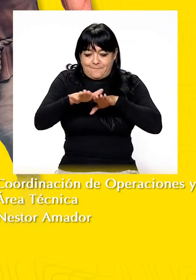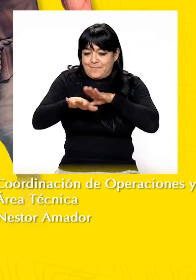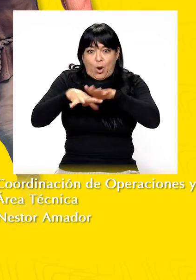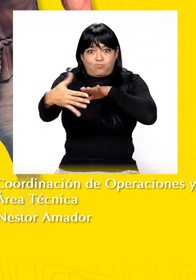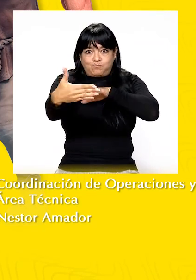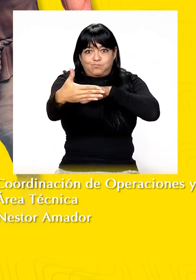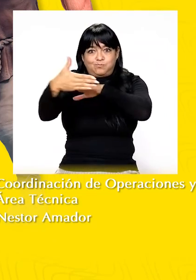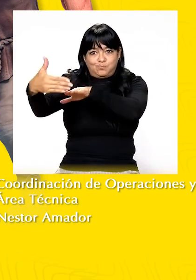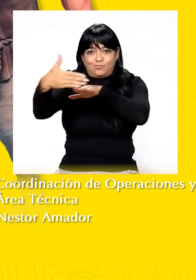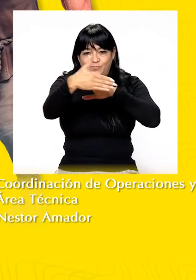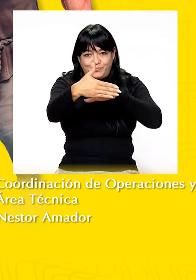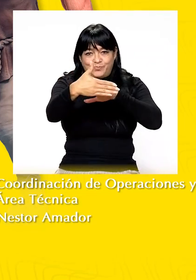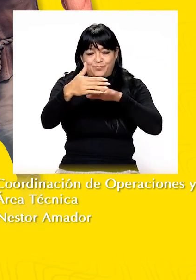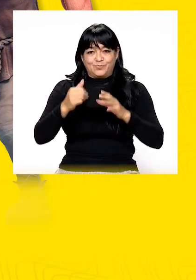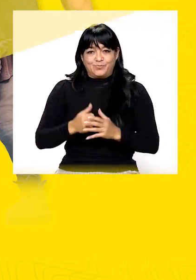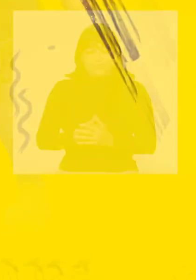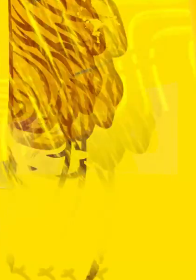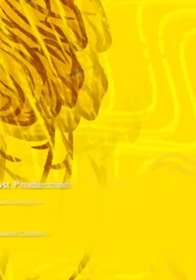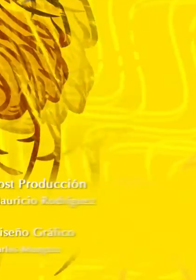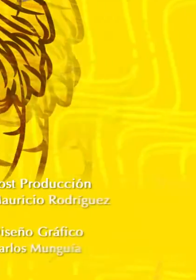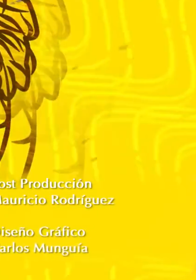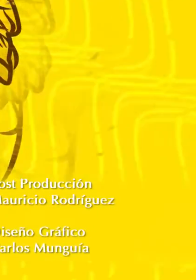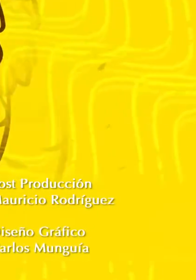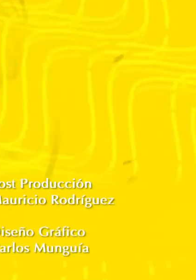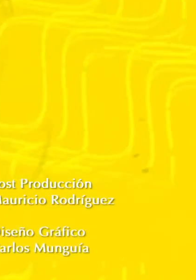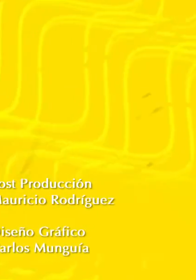Monstruosas. Pies. Enormes.